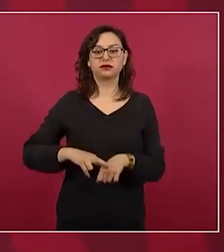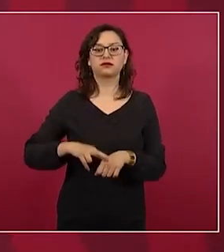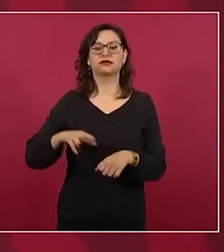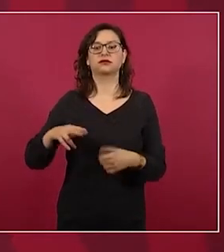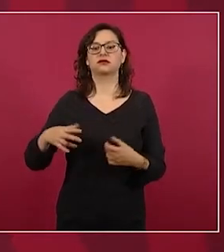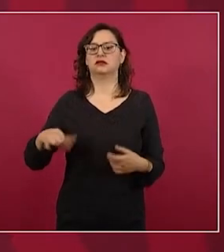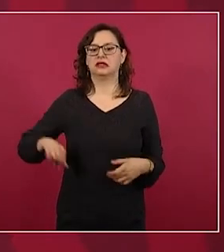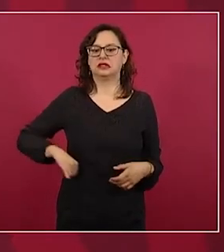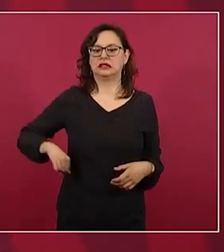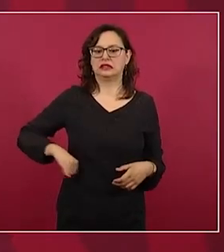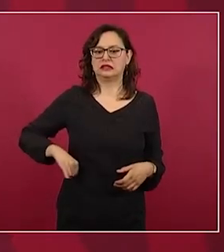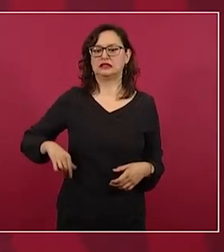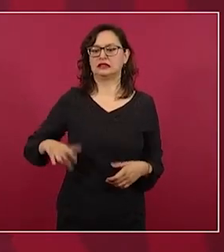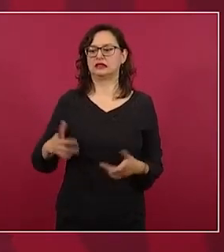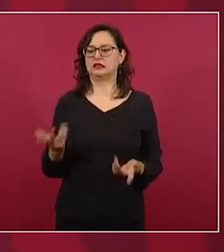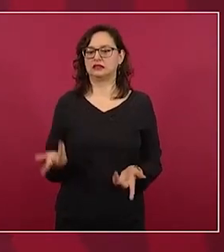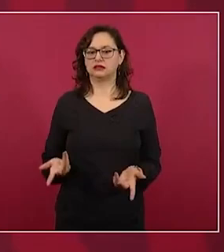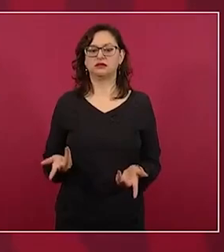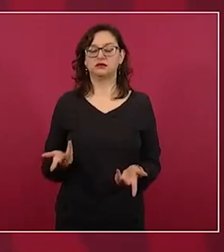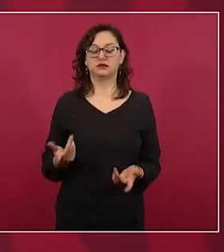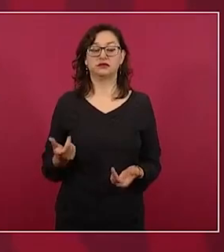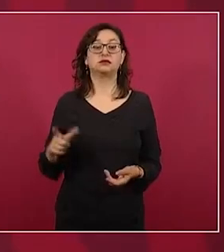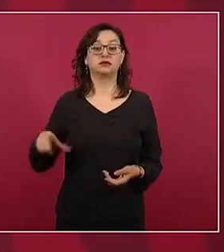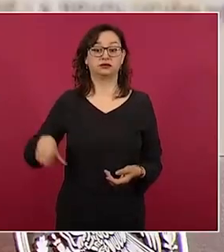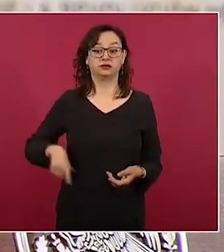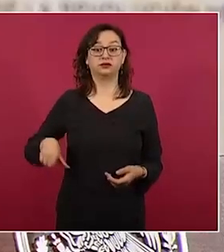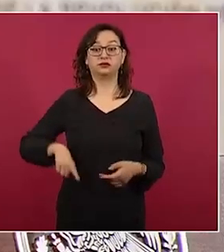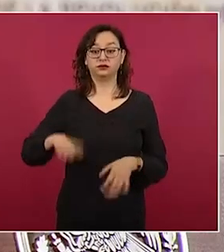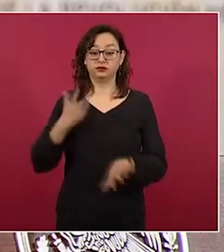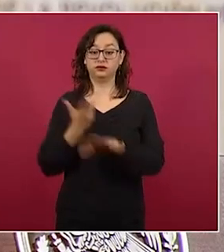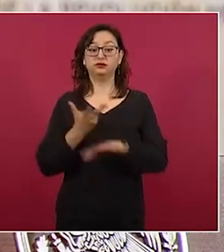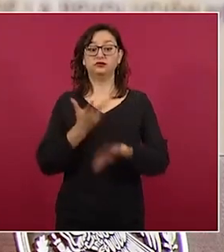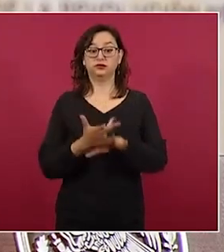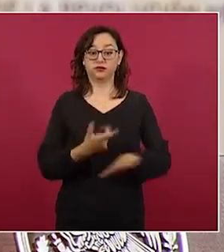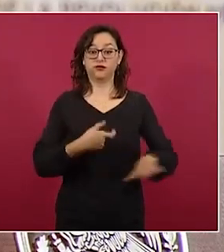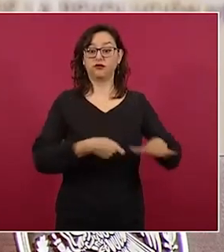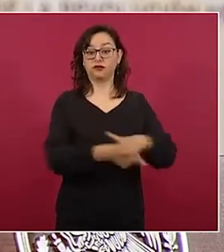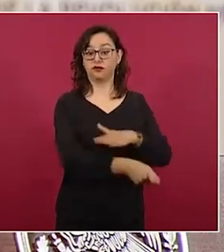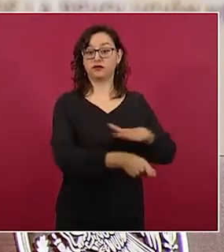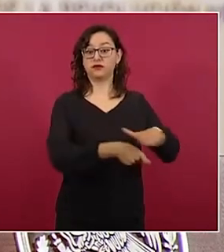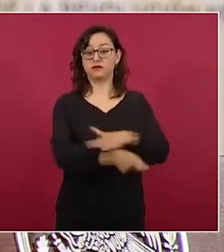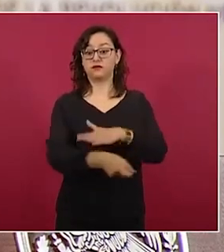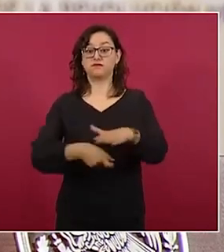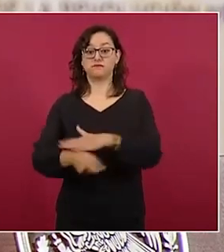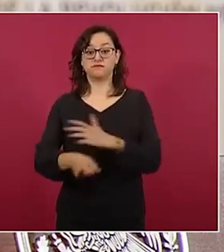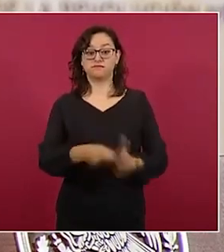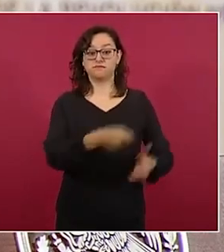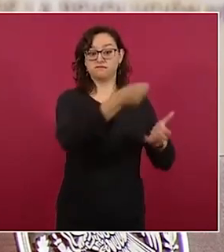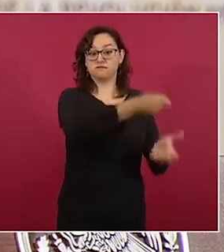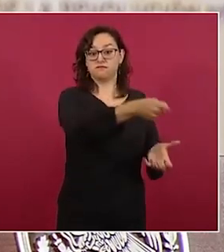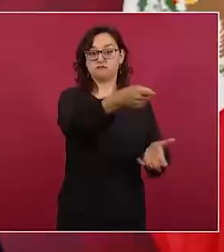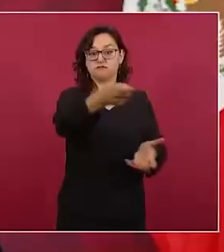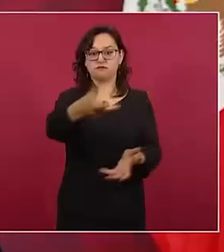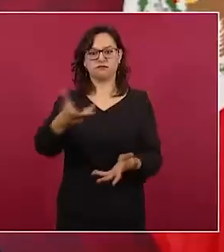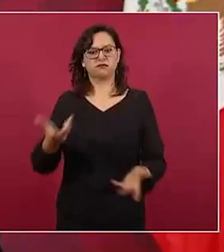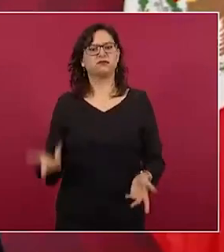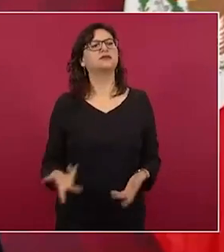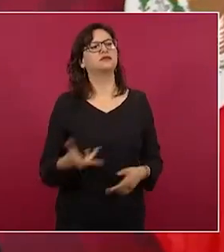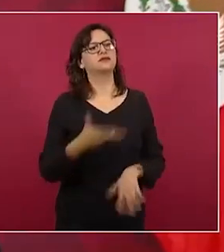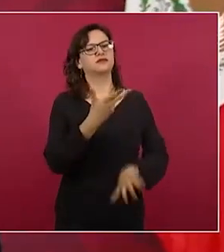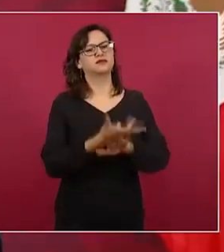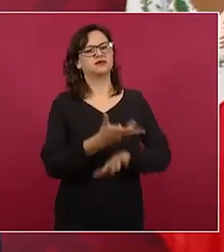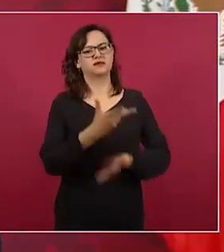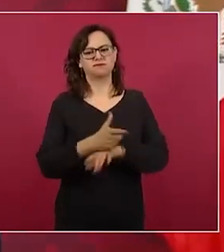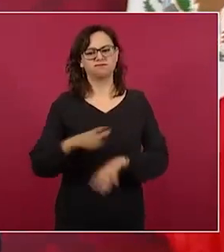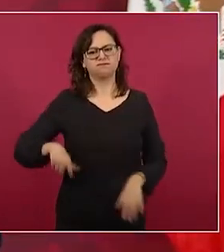hasta por el gobierno de Estados Unidos. Nosotros seguimos demandando que el gobierno de Estados Unidos